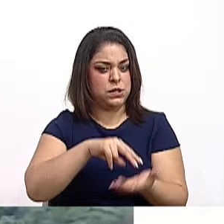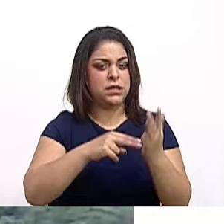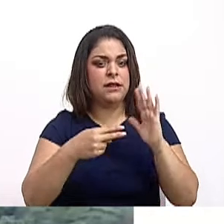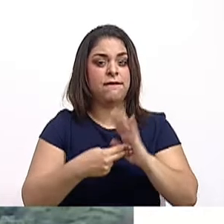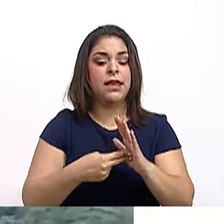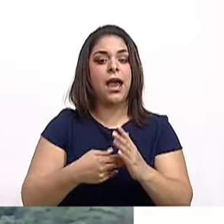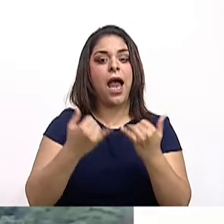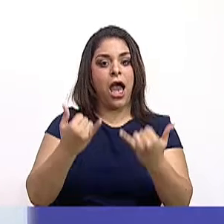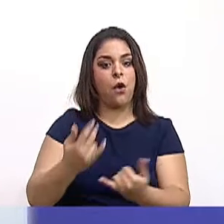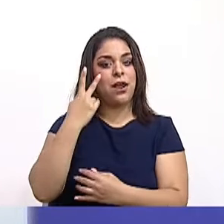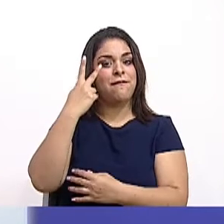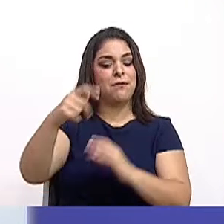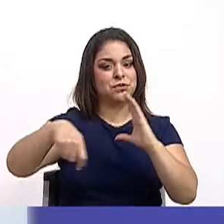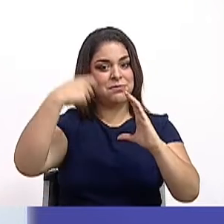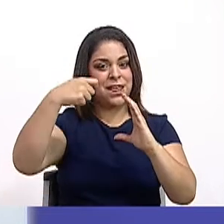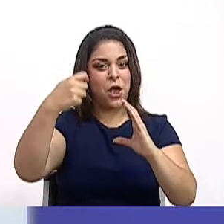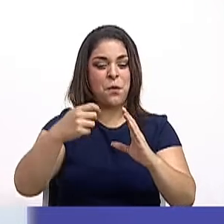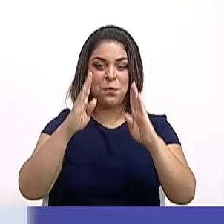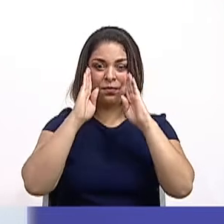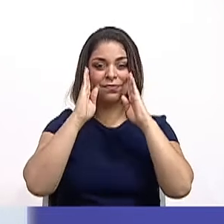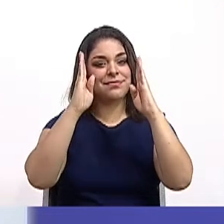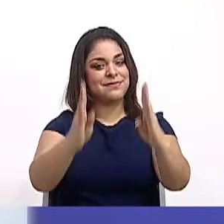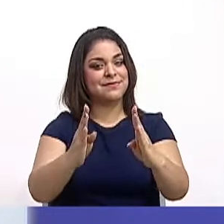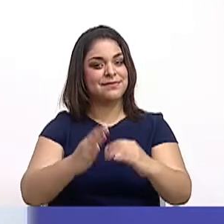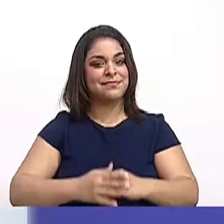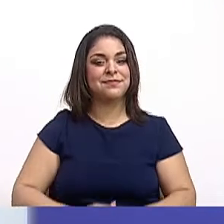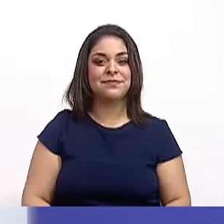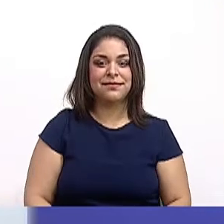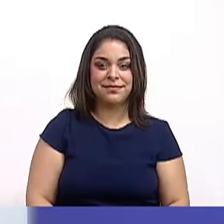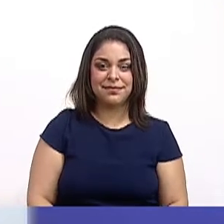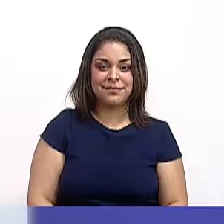continuación al siguiente video. Pongamos atención.